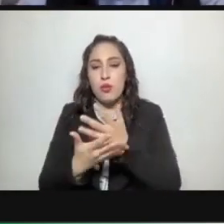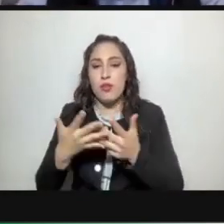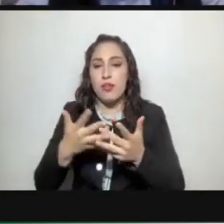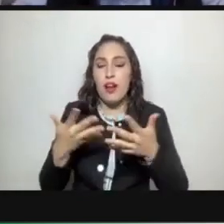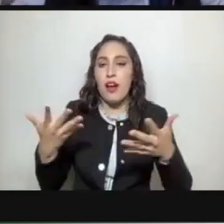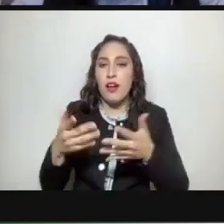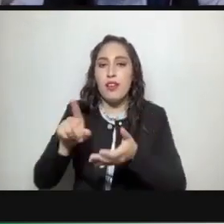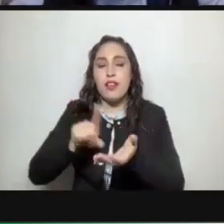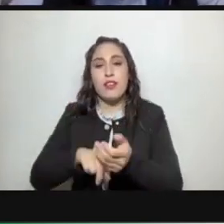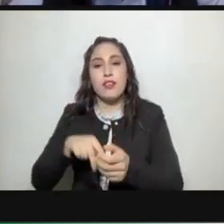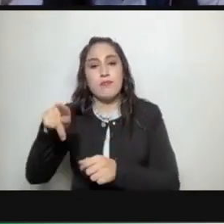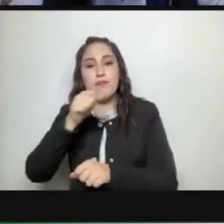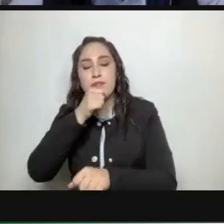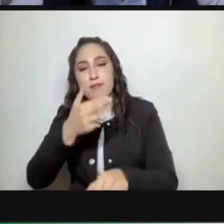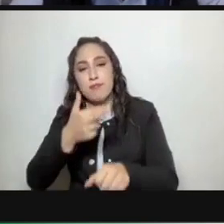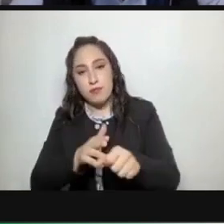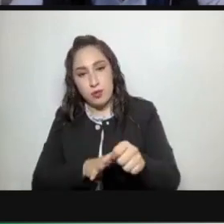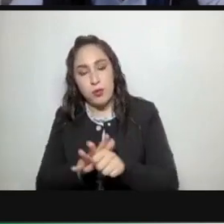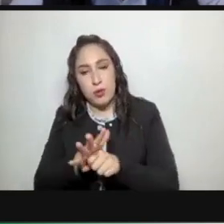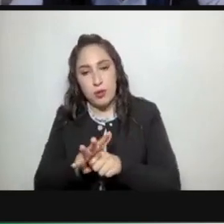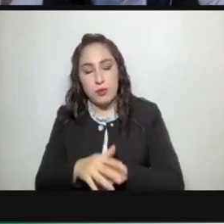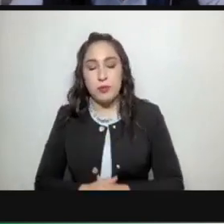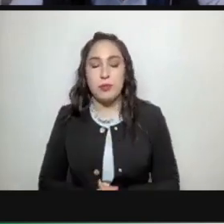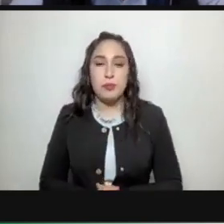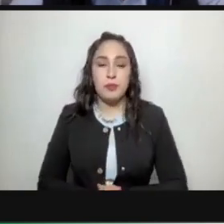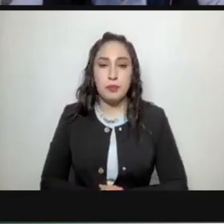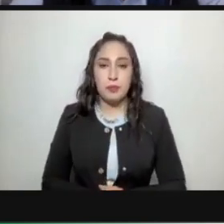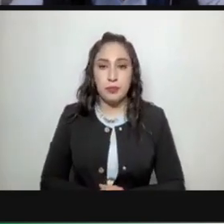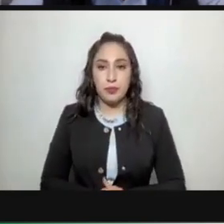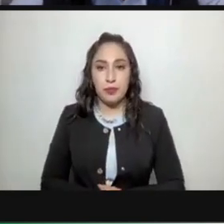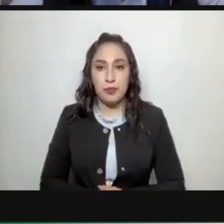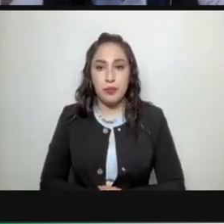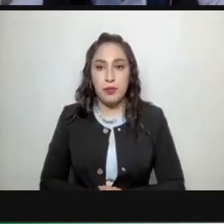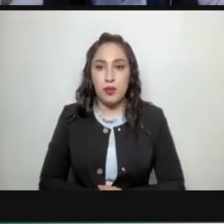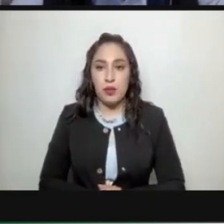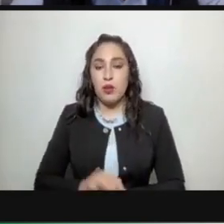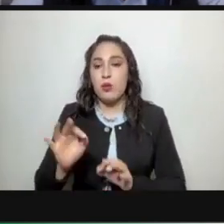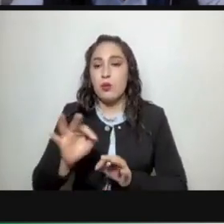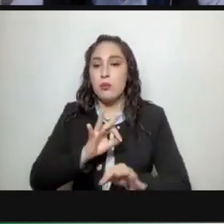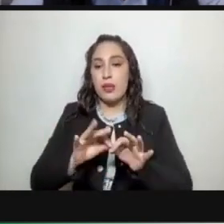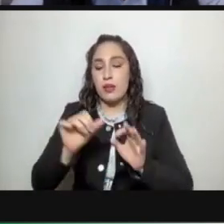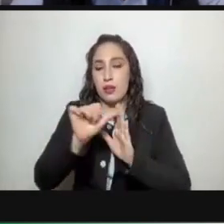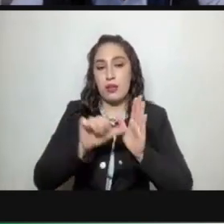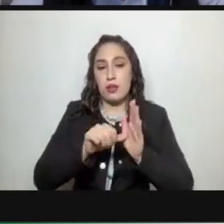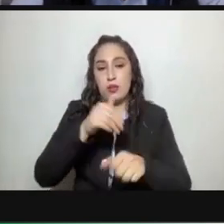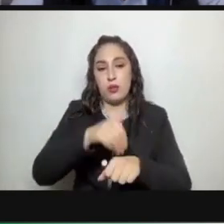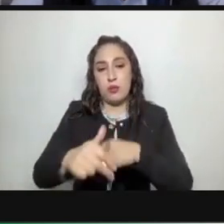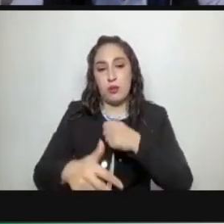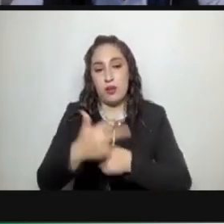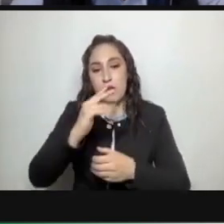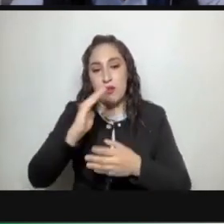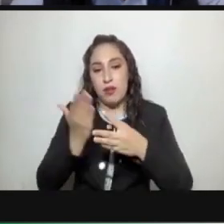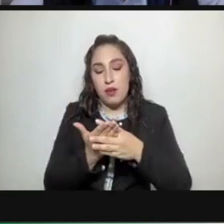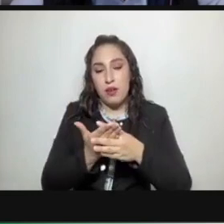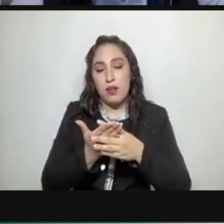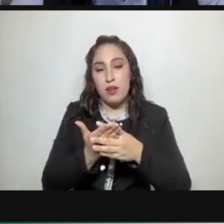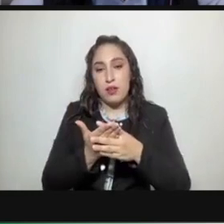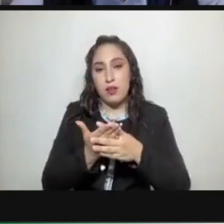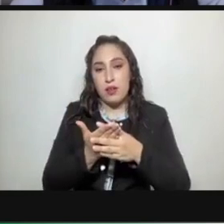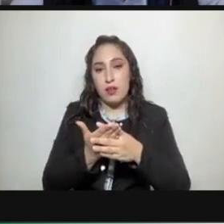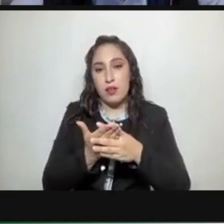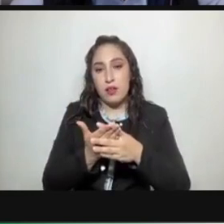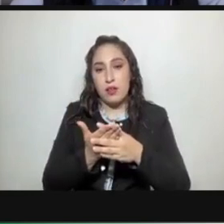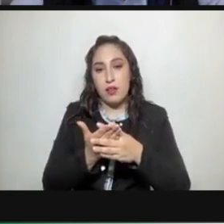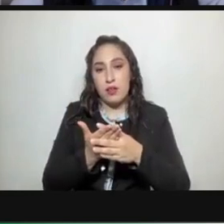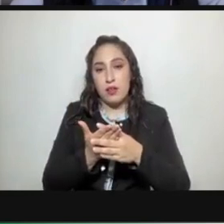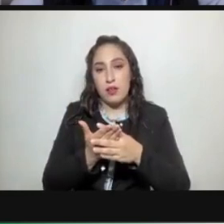a cabo en la materia de su competencia conforme a lo dispuesto por los artículos trece fracciones treceava y